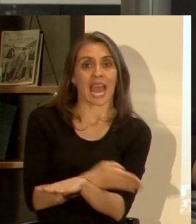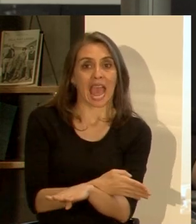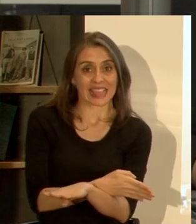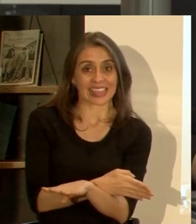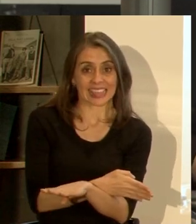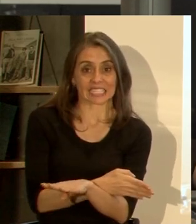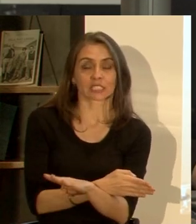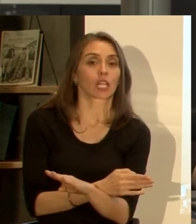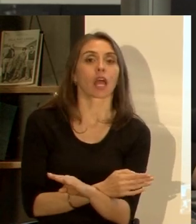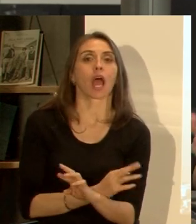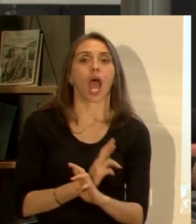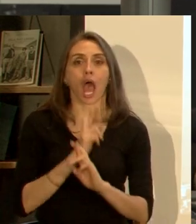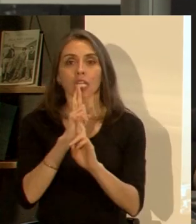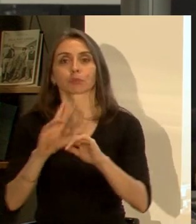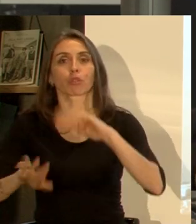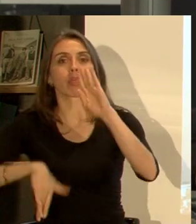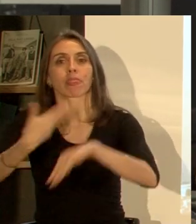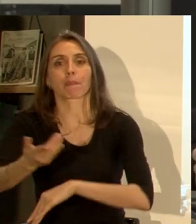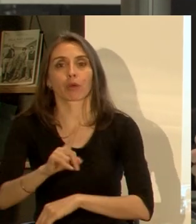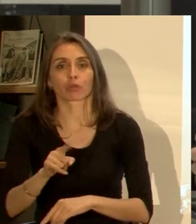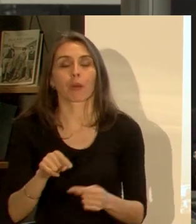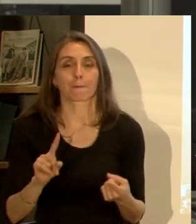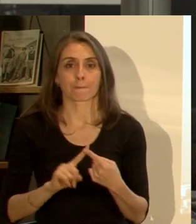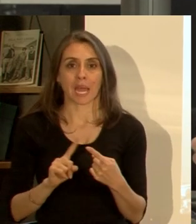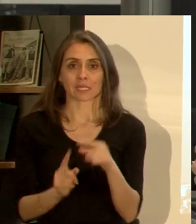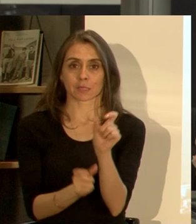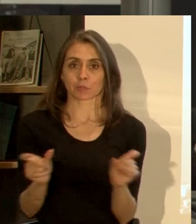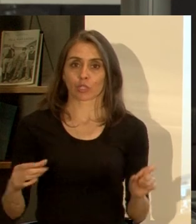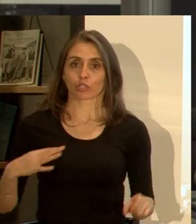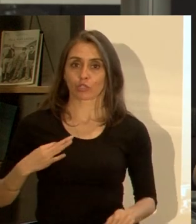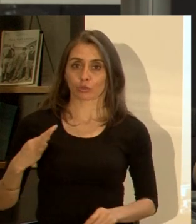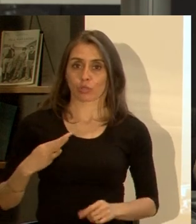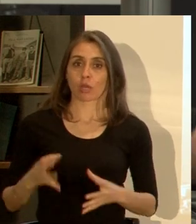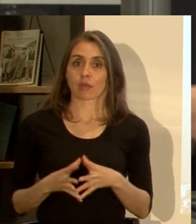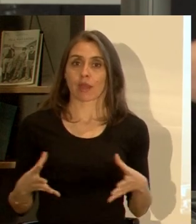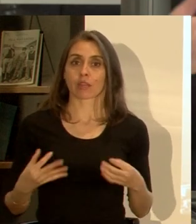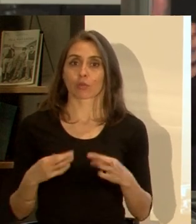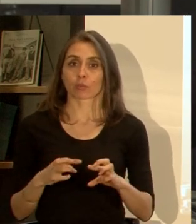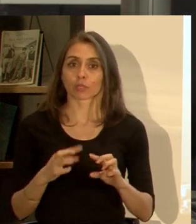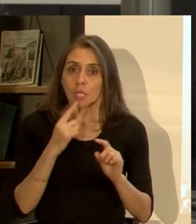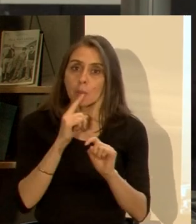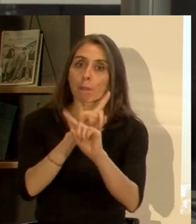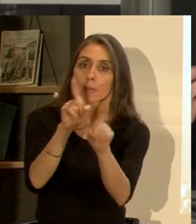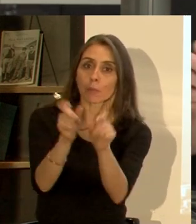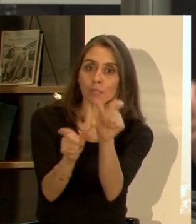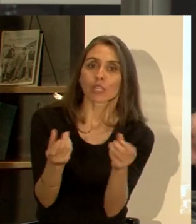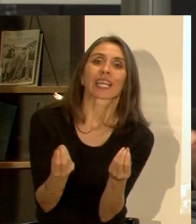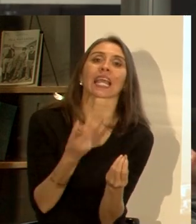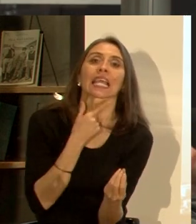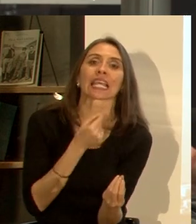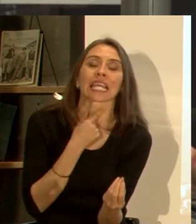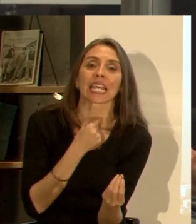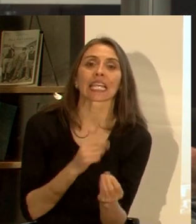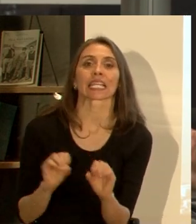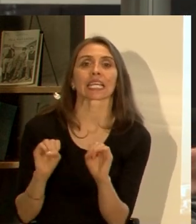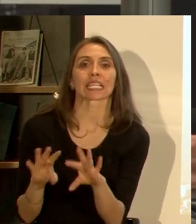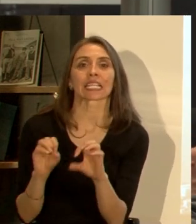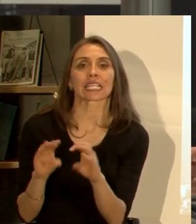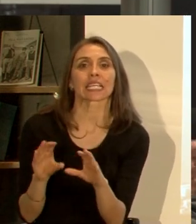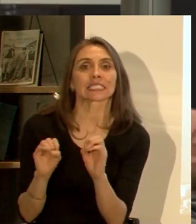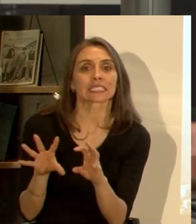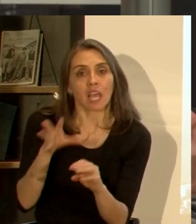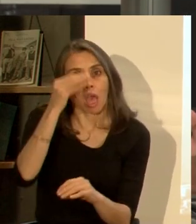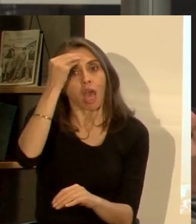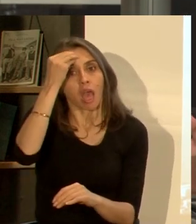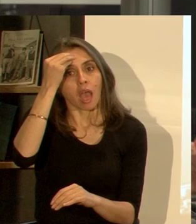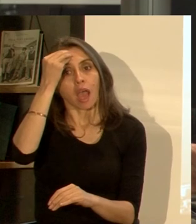reacción ¿verdad? y creo que estas instancias de participación ciudadana son una tremenda oportunidad para preguntarle a la gente qué quiere pero también enseñarle de